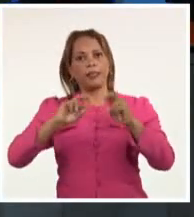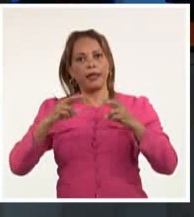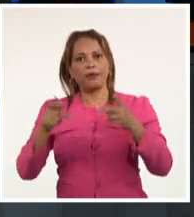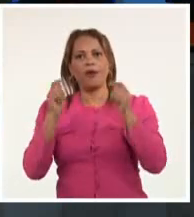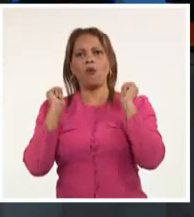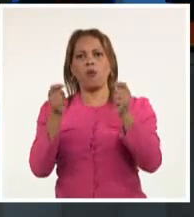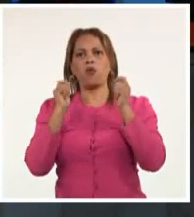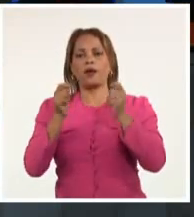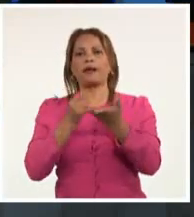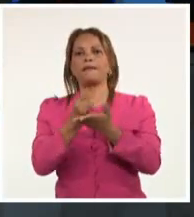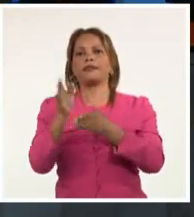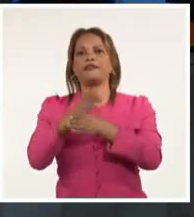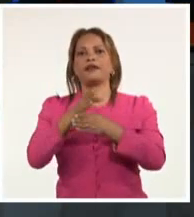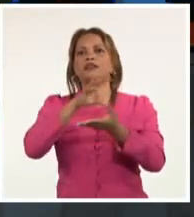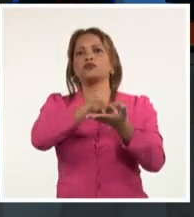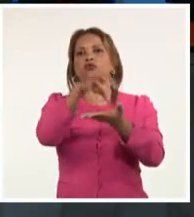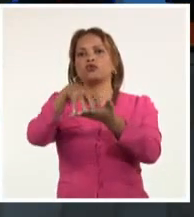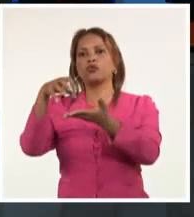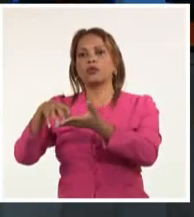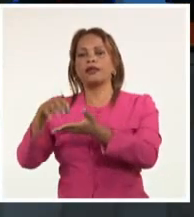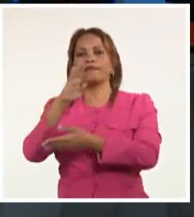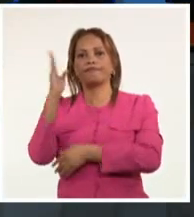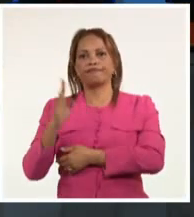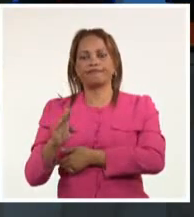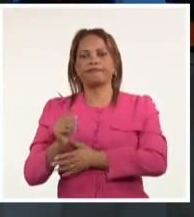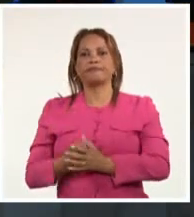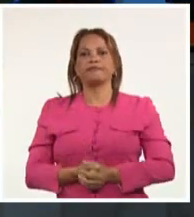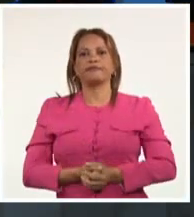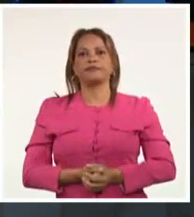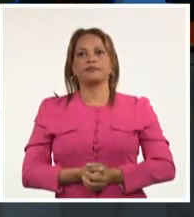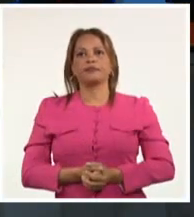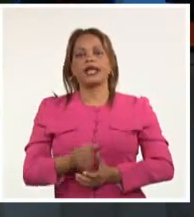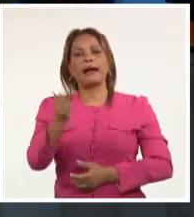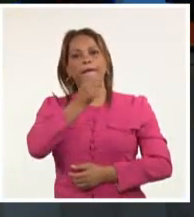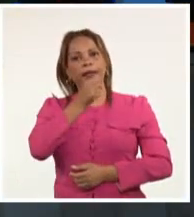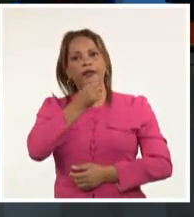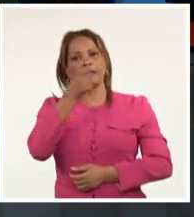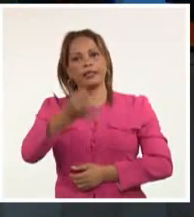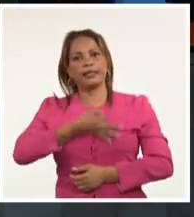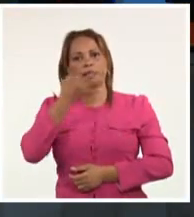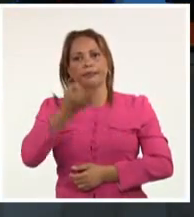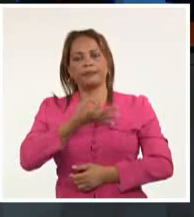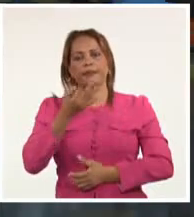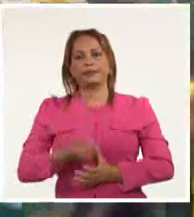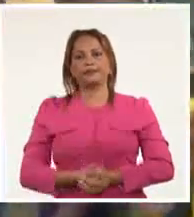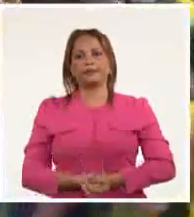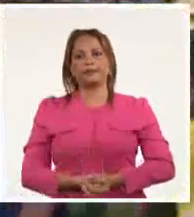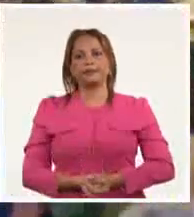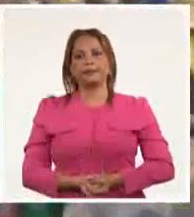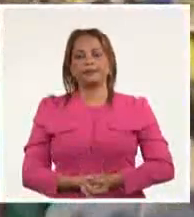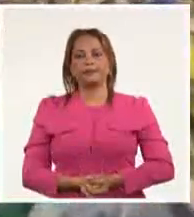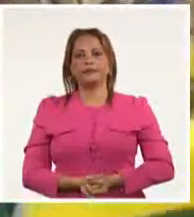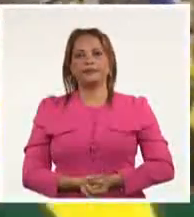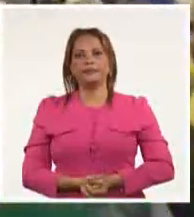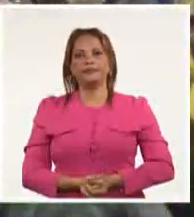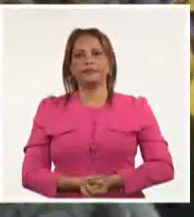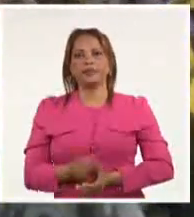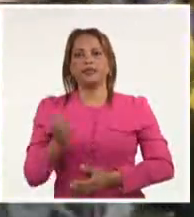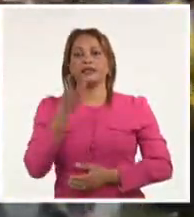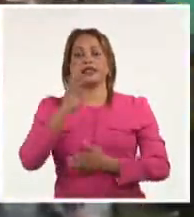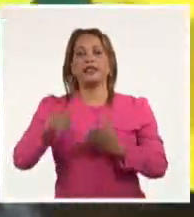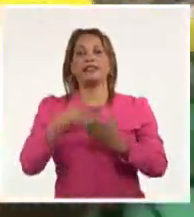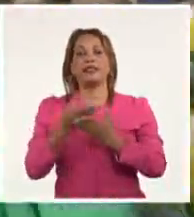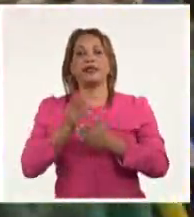miércoles en varias ciudades del país. Diana Valido con el balance de la jornada en el gigante suramericano. Tres días